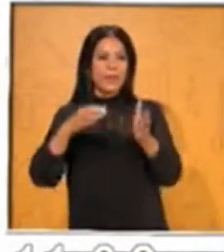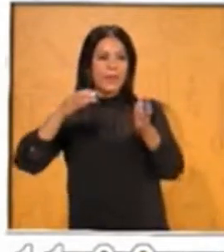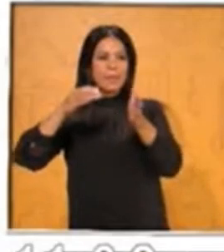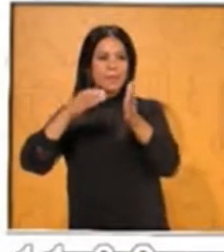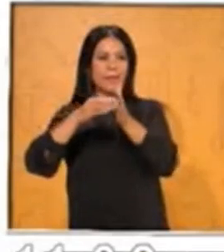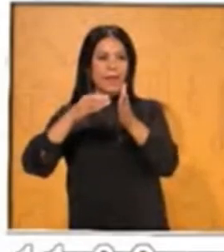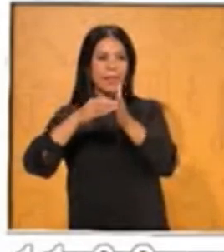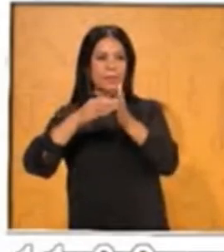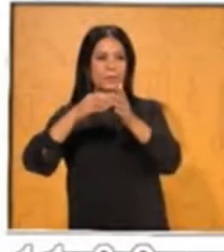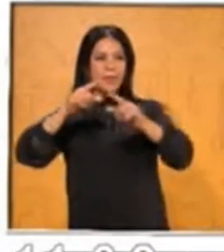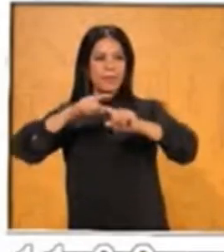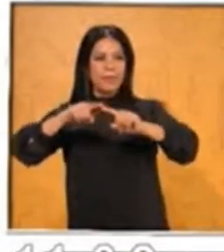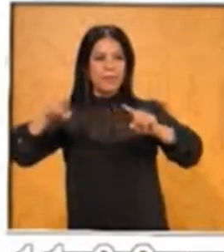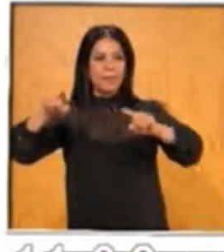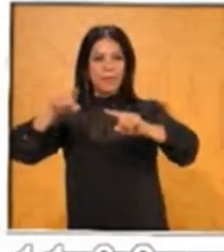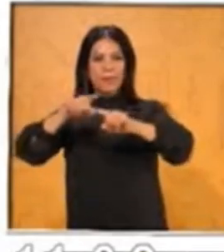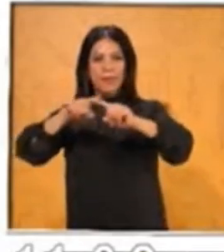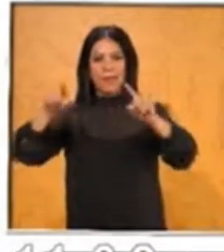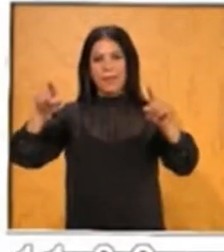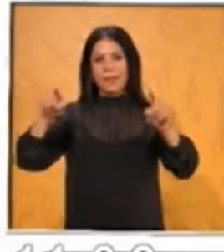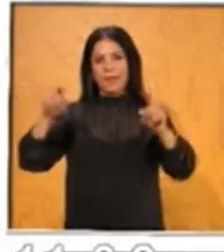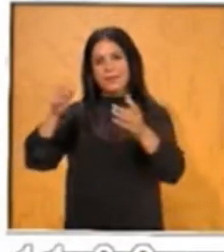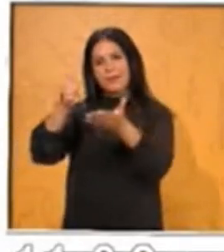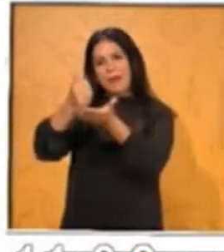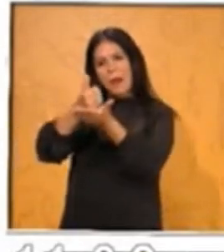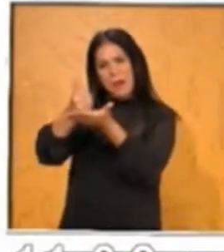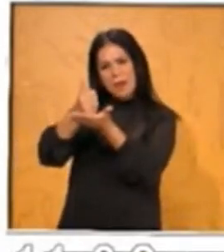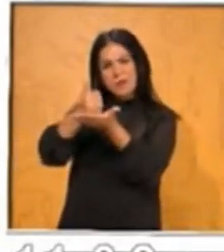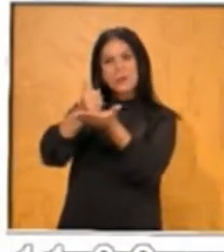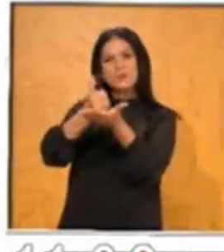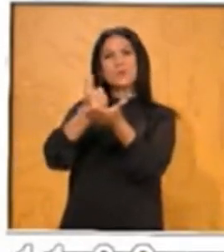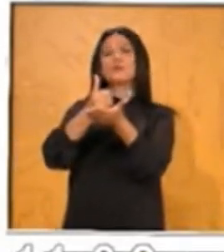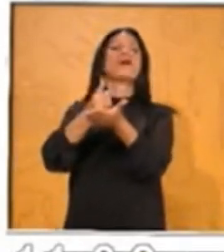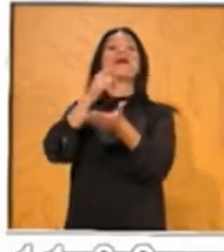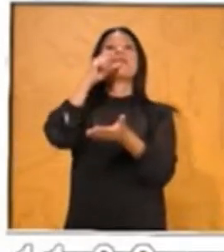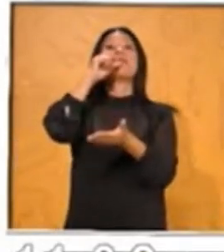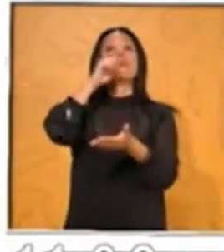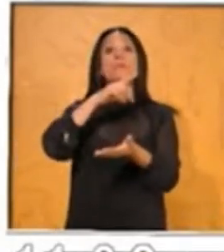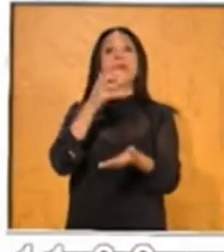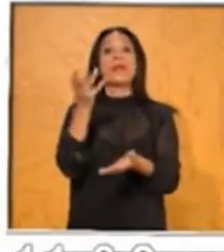azul e incluso escribió las instrucciones para elaborarlo.